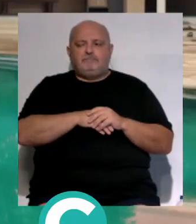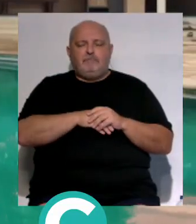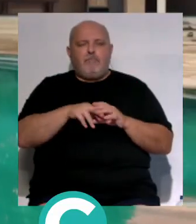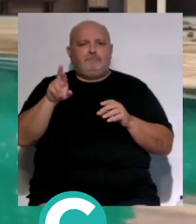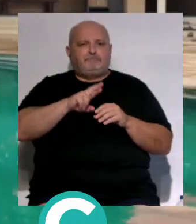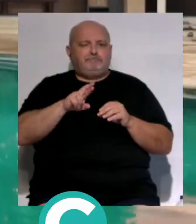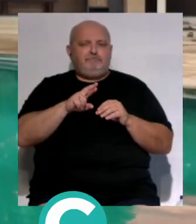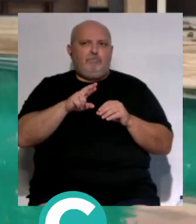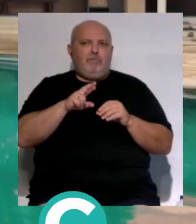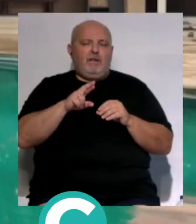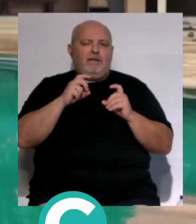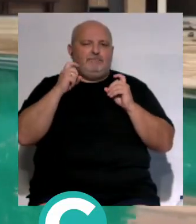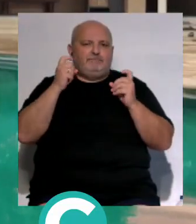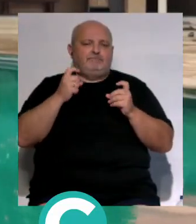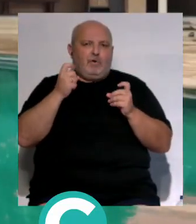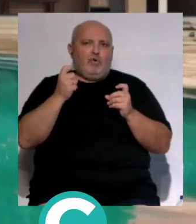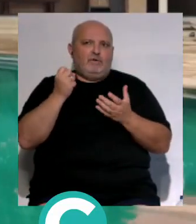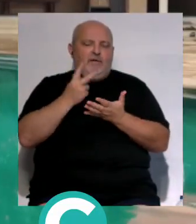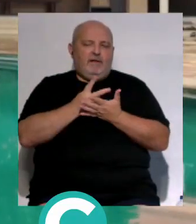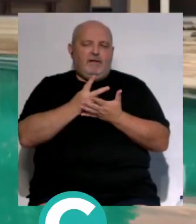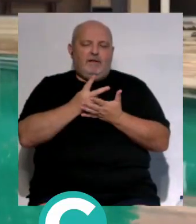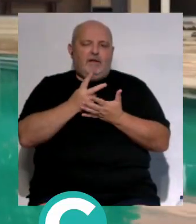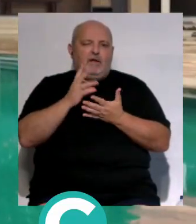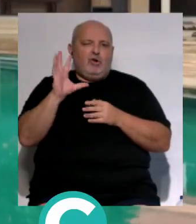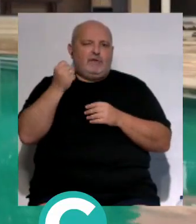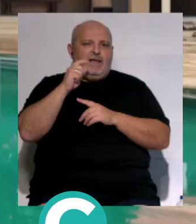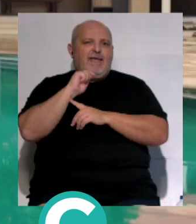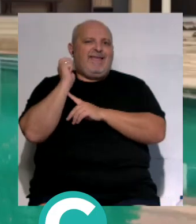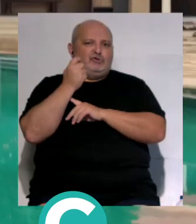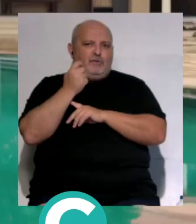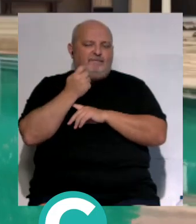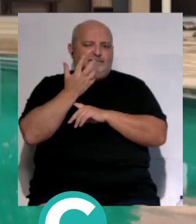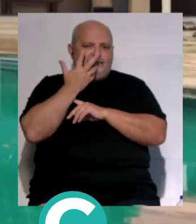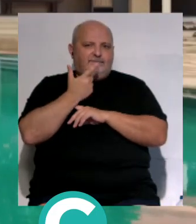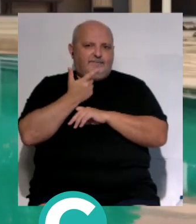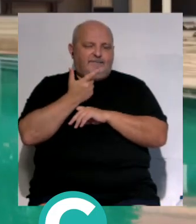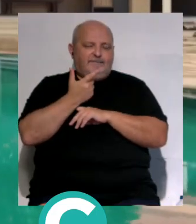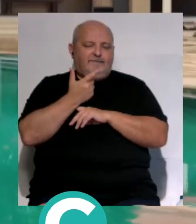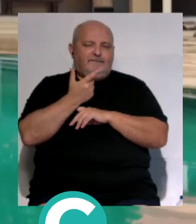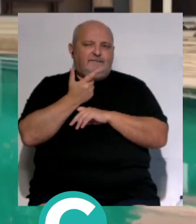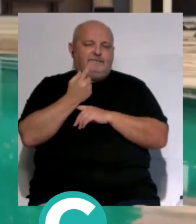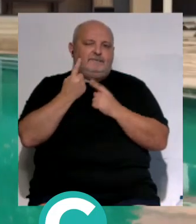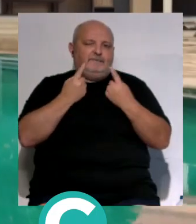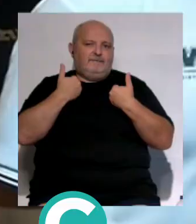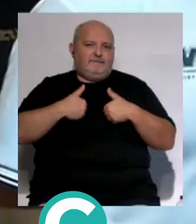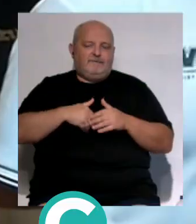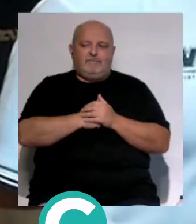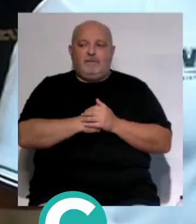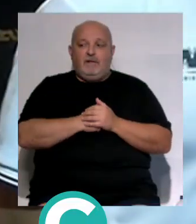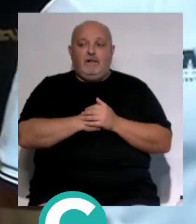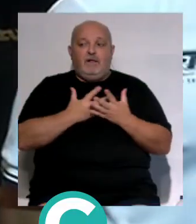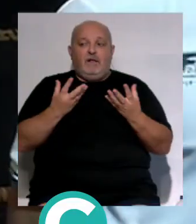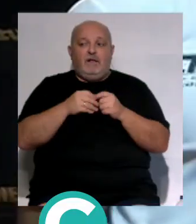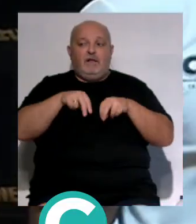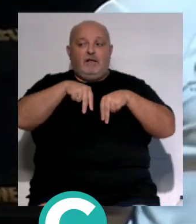repite e intenta de nuevo conseguir el éxito y lo que y lo que cada uno quiere estará